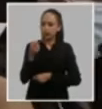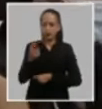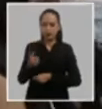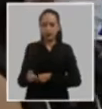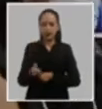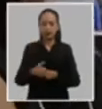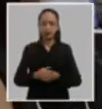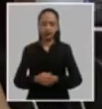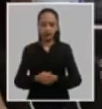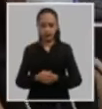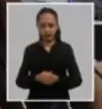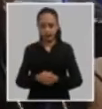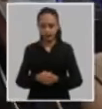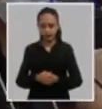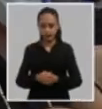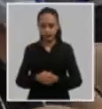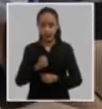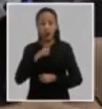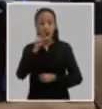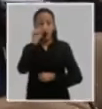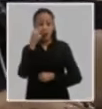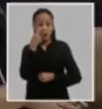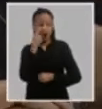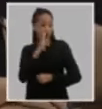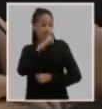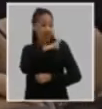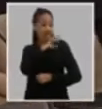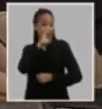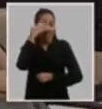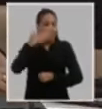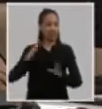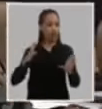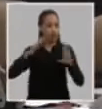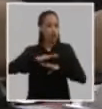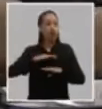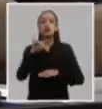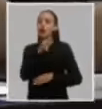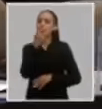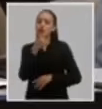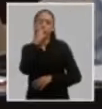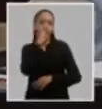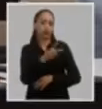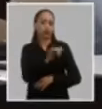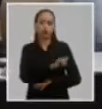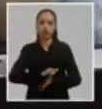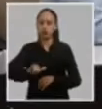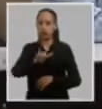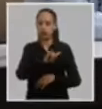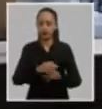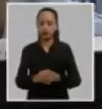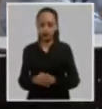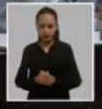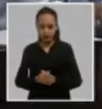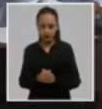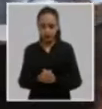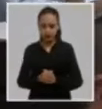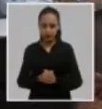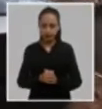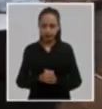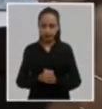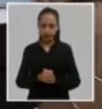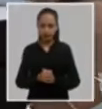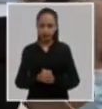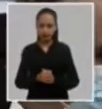comportamiento ético de los cuadros lo alcanzado ha sido posible por la capacidad de nuestro partido para enfrentar y